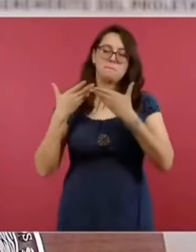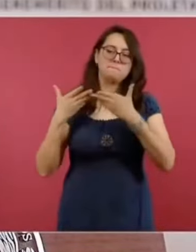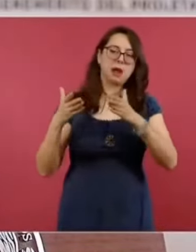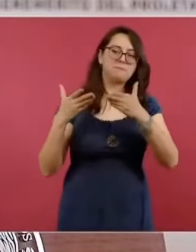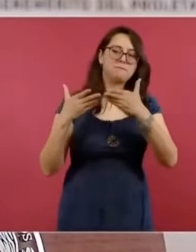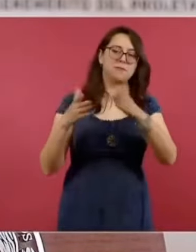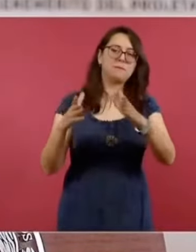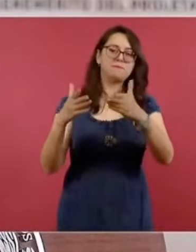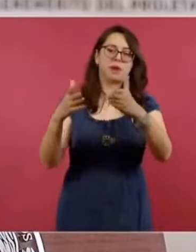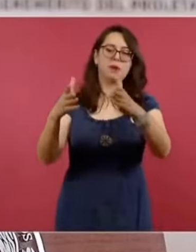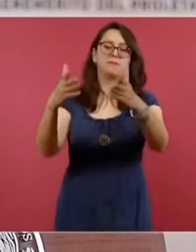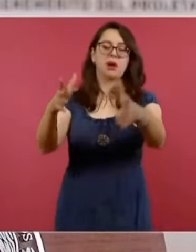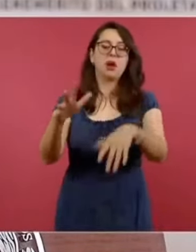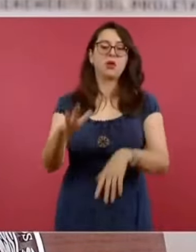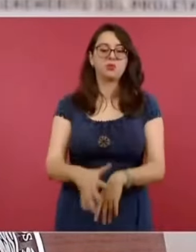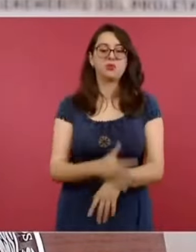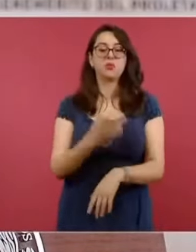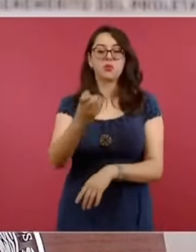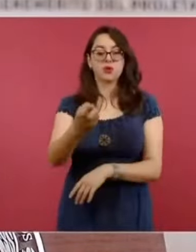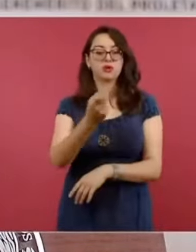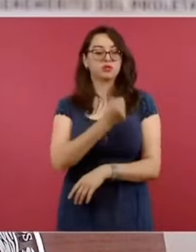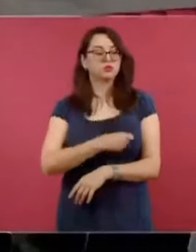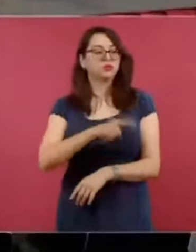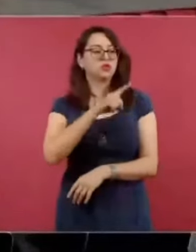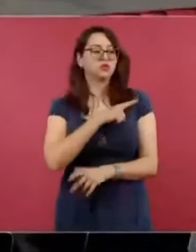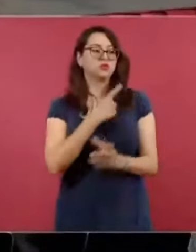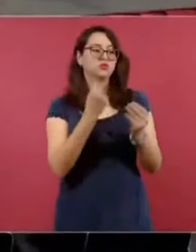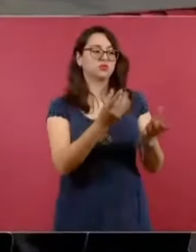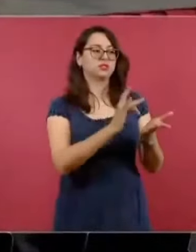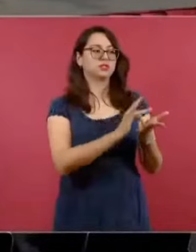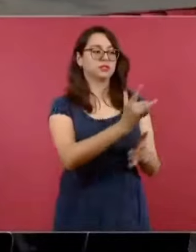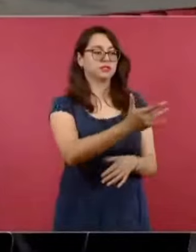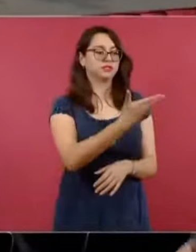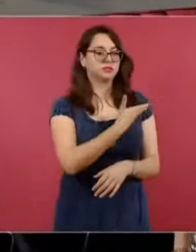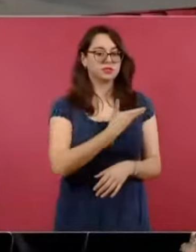Por eso, en salud, gracias Presidente.